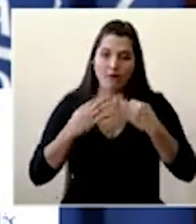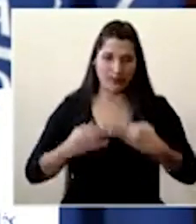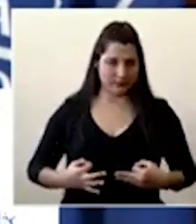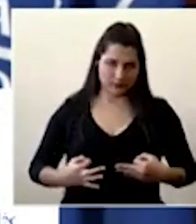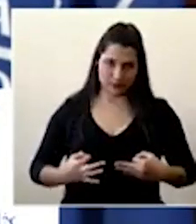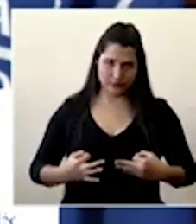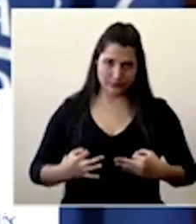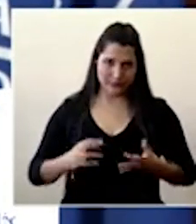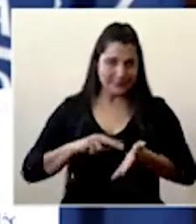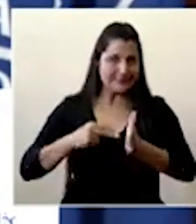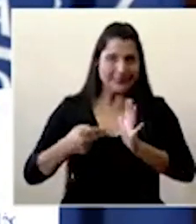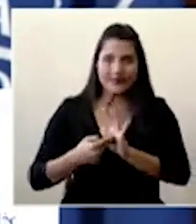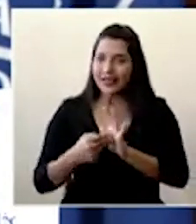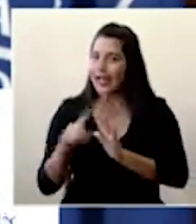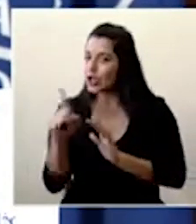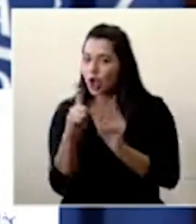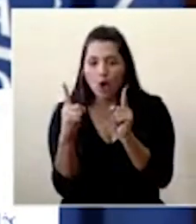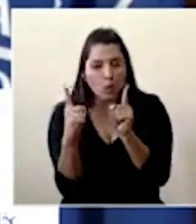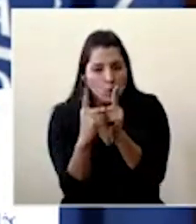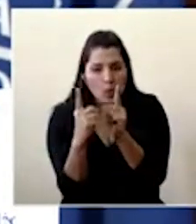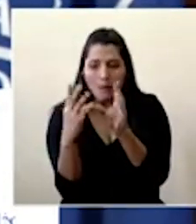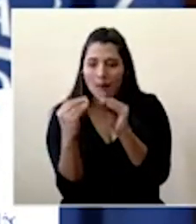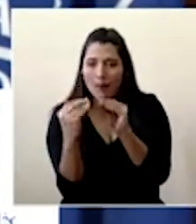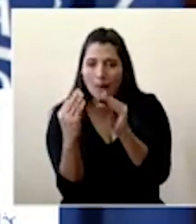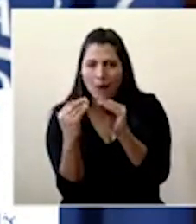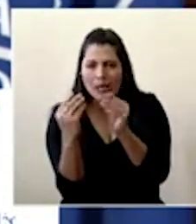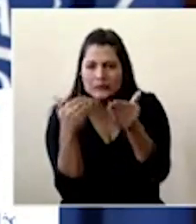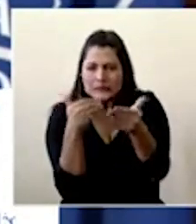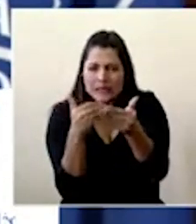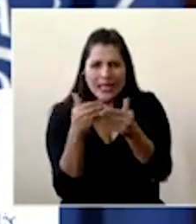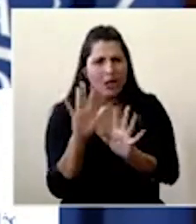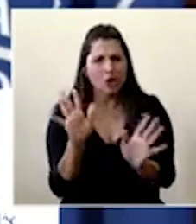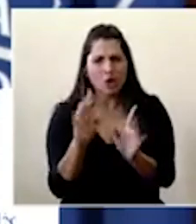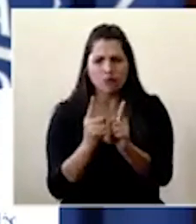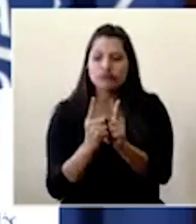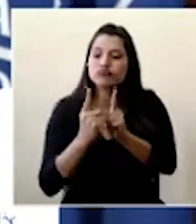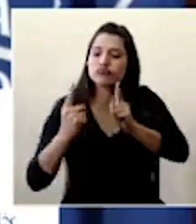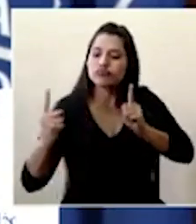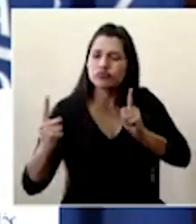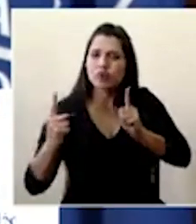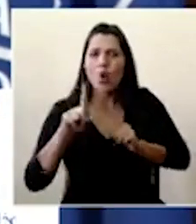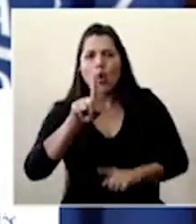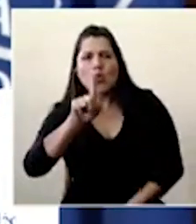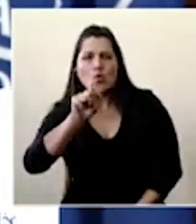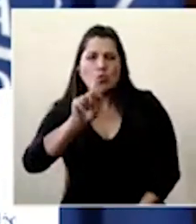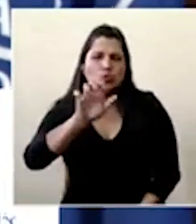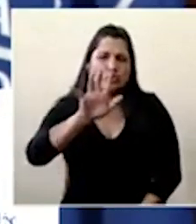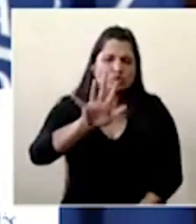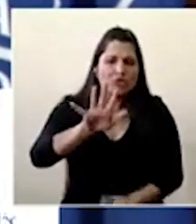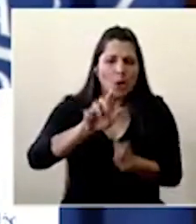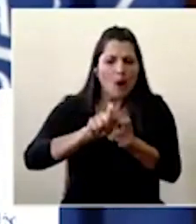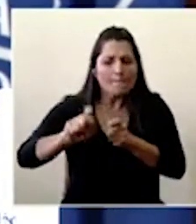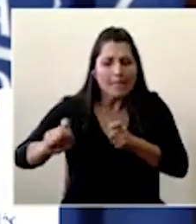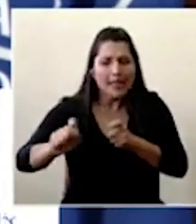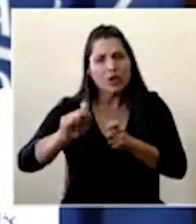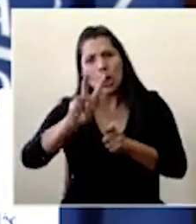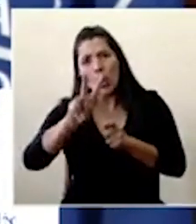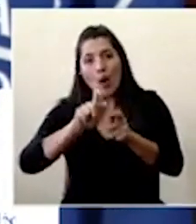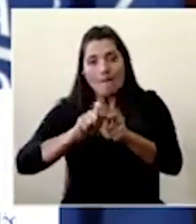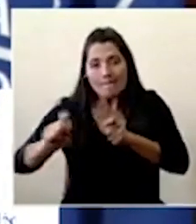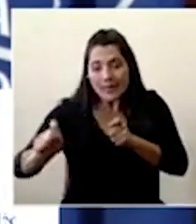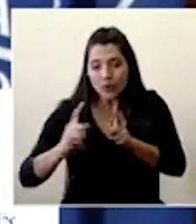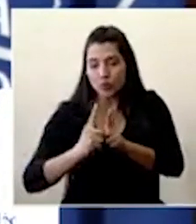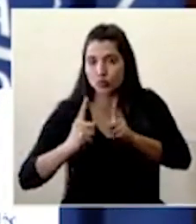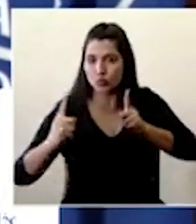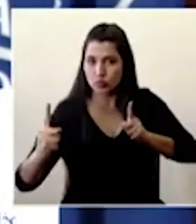a la hora de no estar cerca de mantener esa distancia de 1.5 metros o más en una conversación